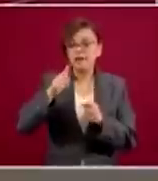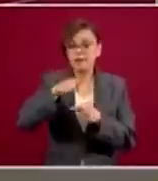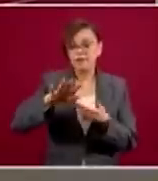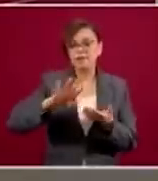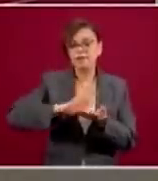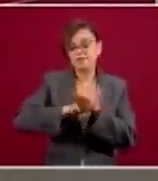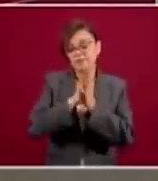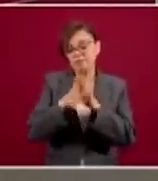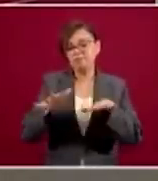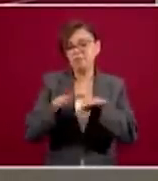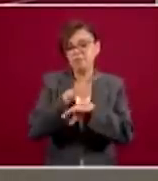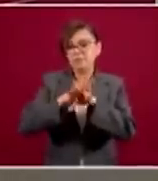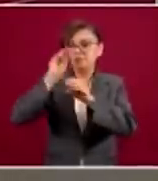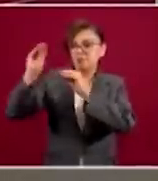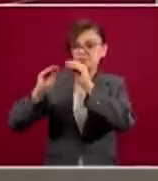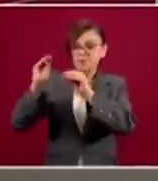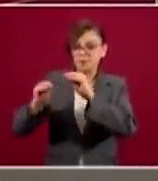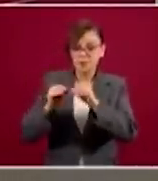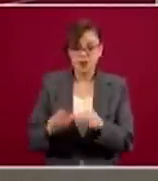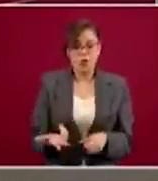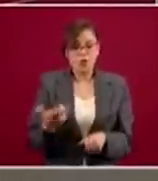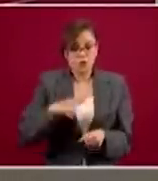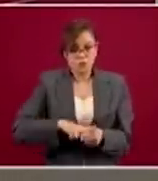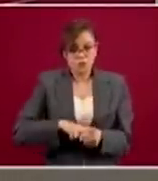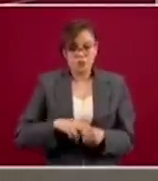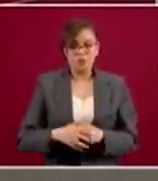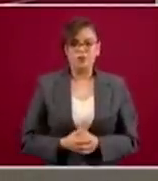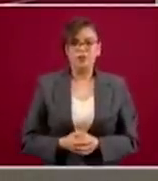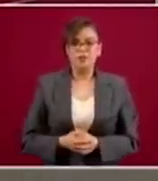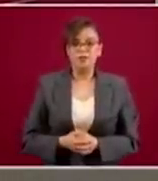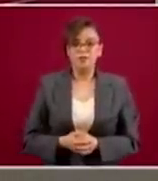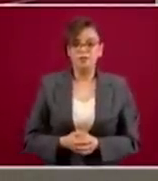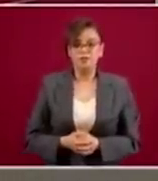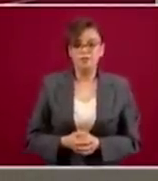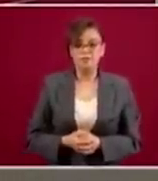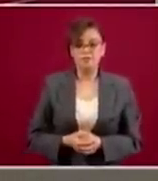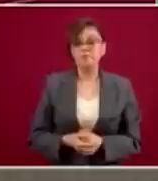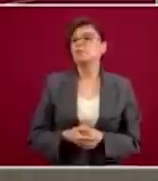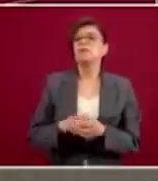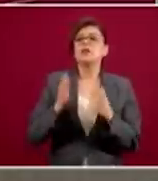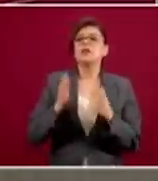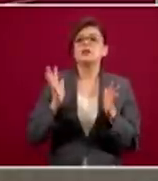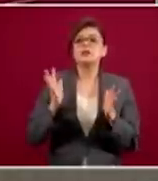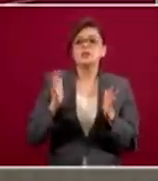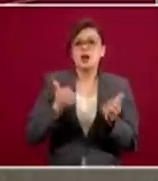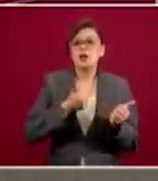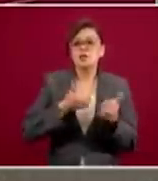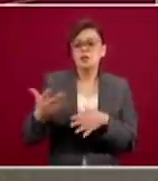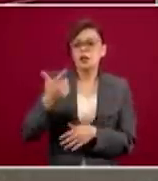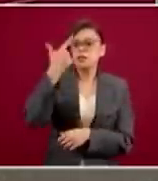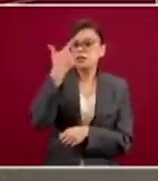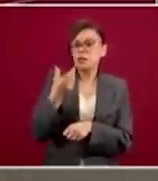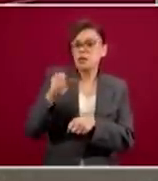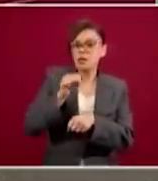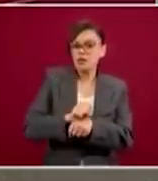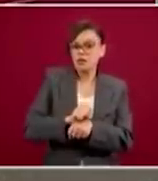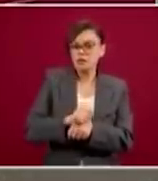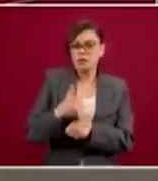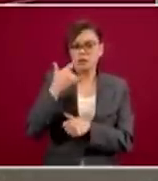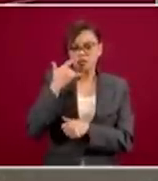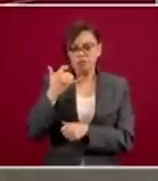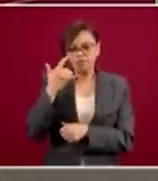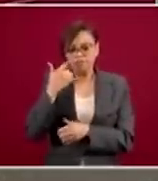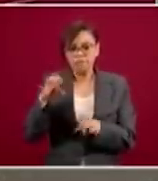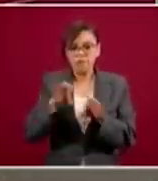La reconversión hospitalaria, llevamos más de siete semanas donde estuvimos trabajando en los protocolos de